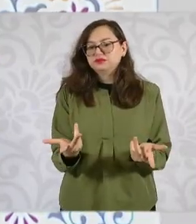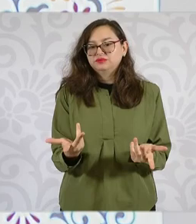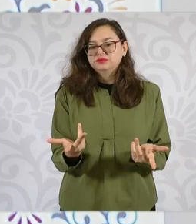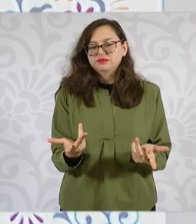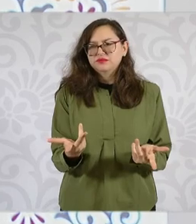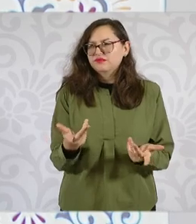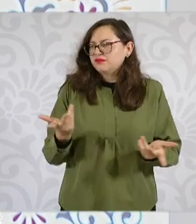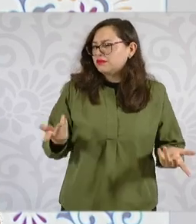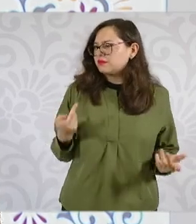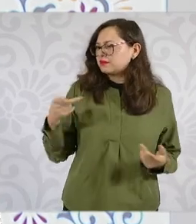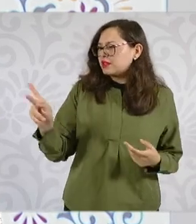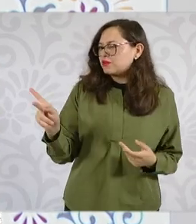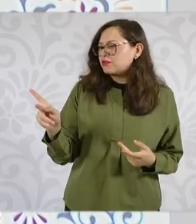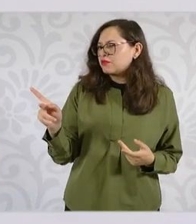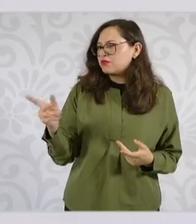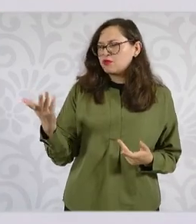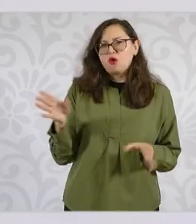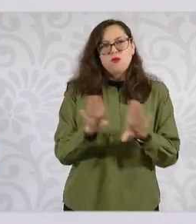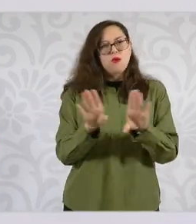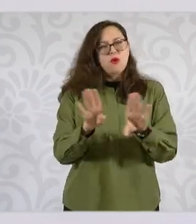su casa.